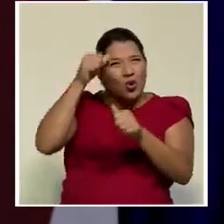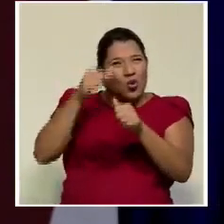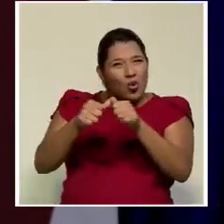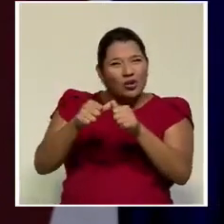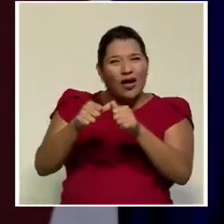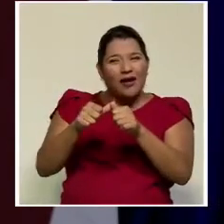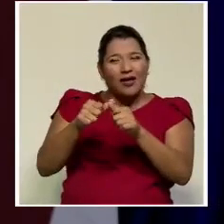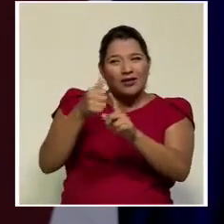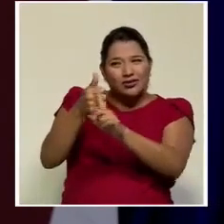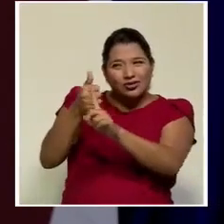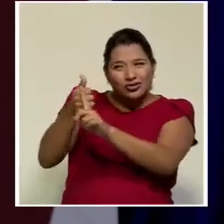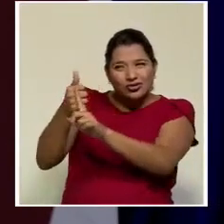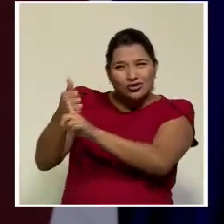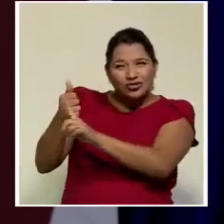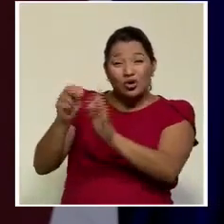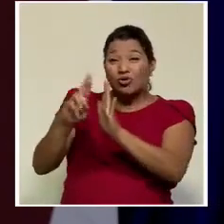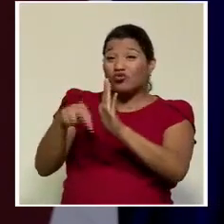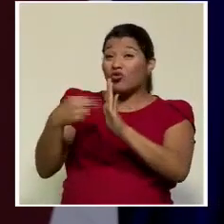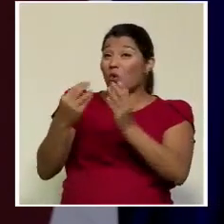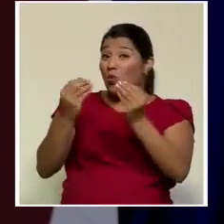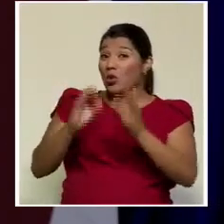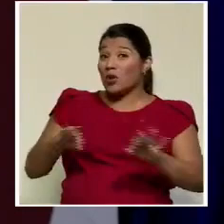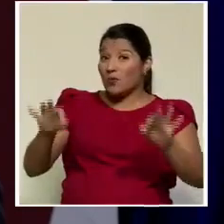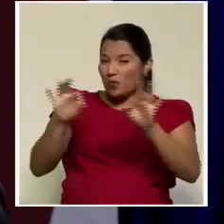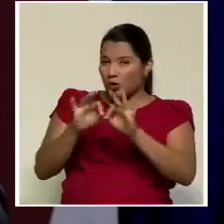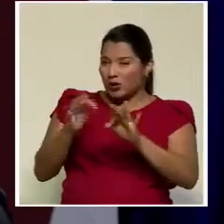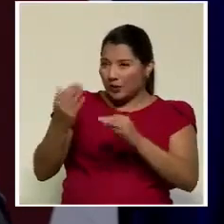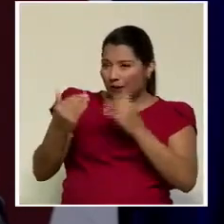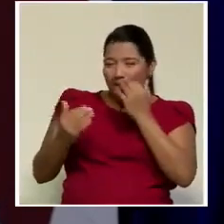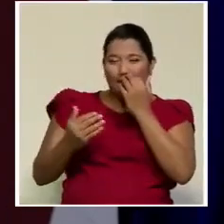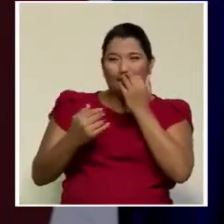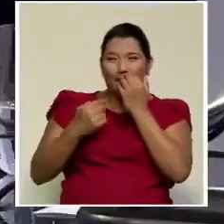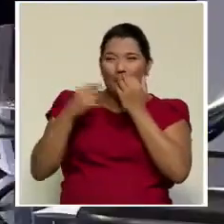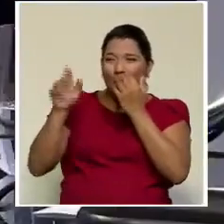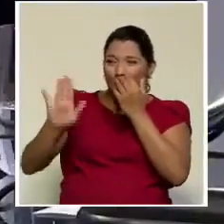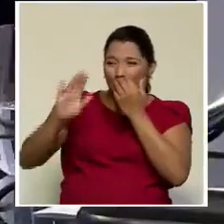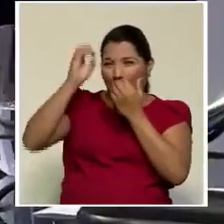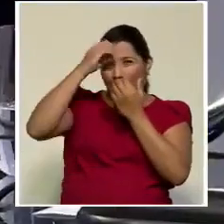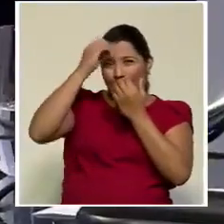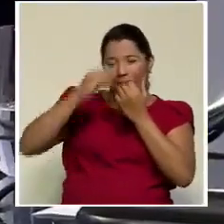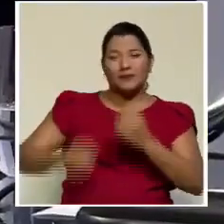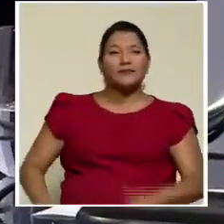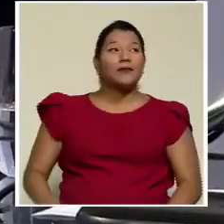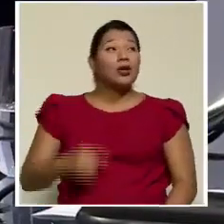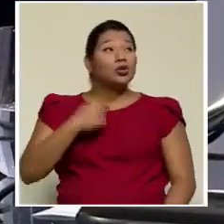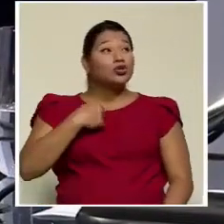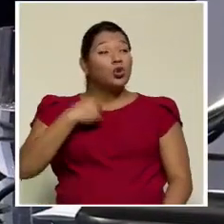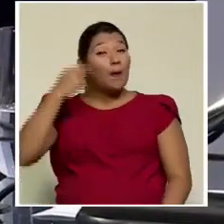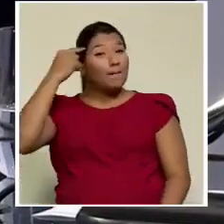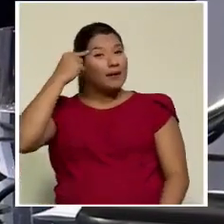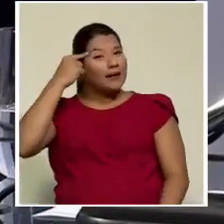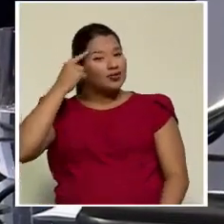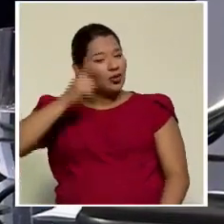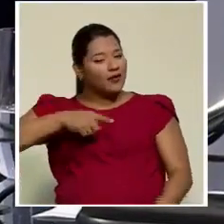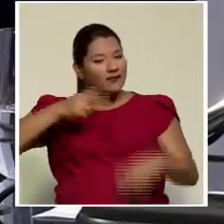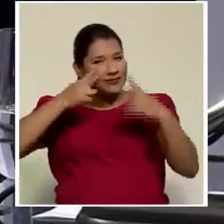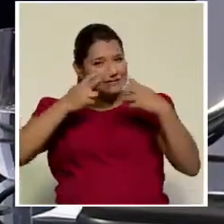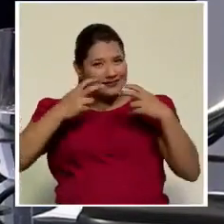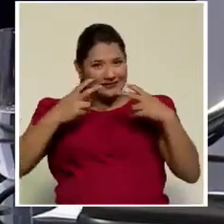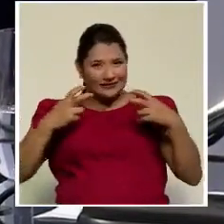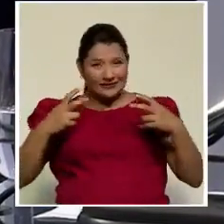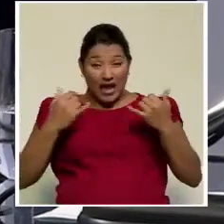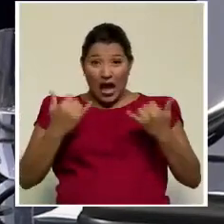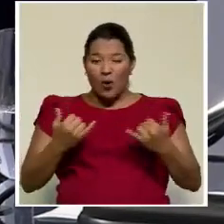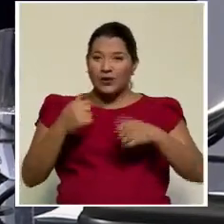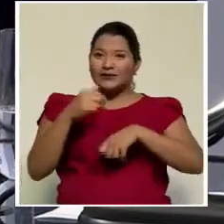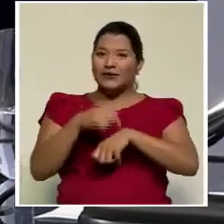periodístico me parece súper valioso. Bill Bimibarra, ¿qué me dice? Yo diría que hay que barrer para adentro en este